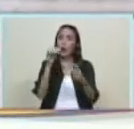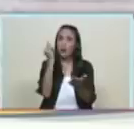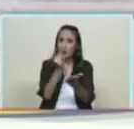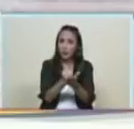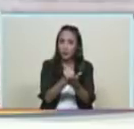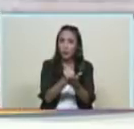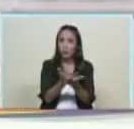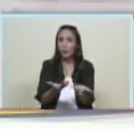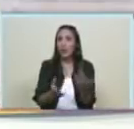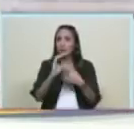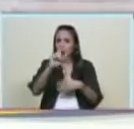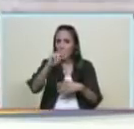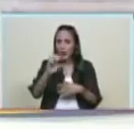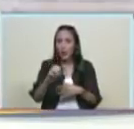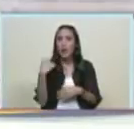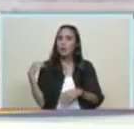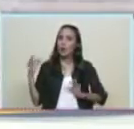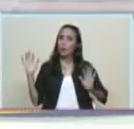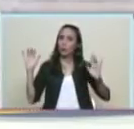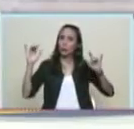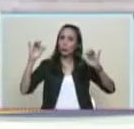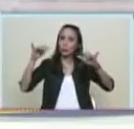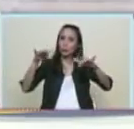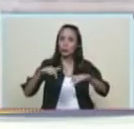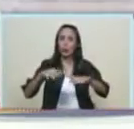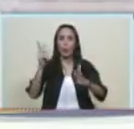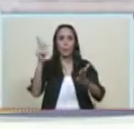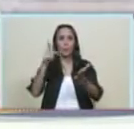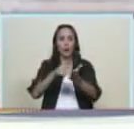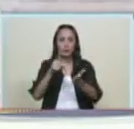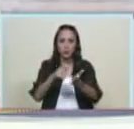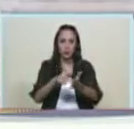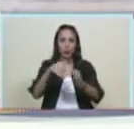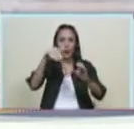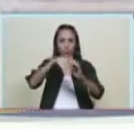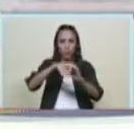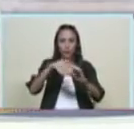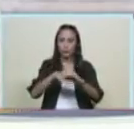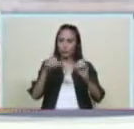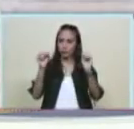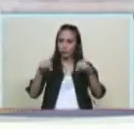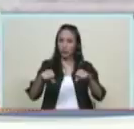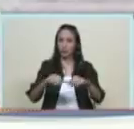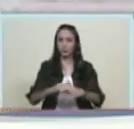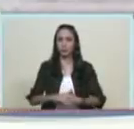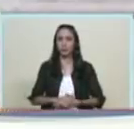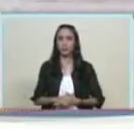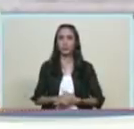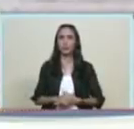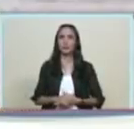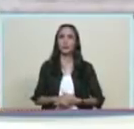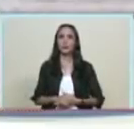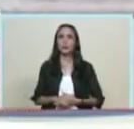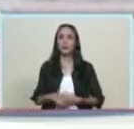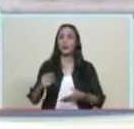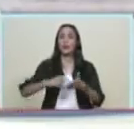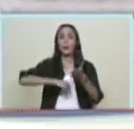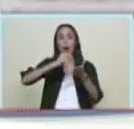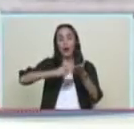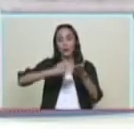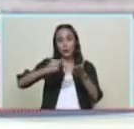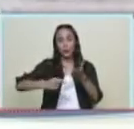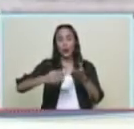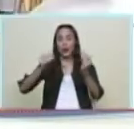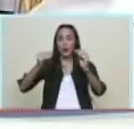a la calle y yo voy a ser fogoso candeloso guerrero de la palabra para afirmar las